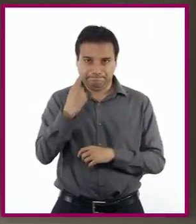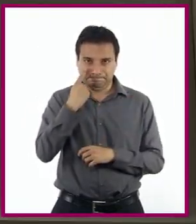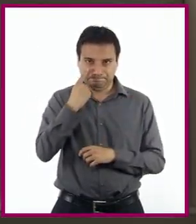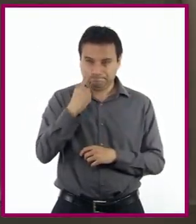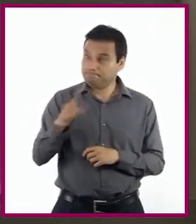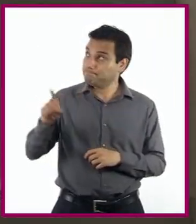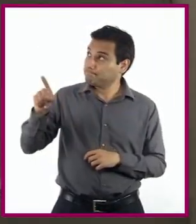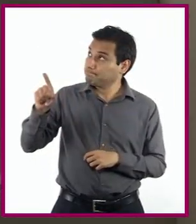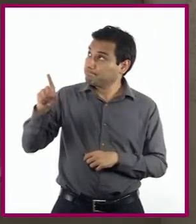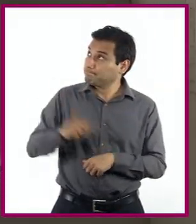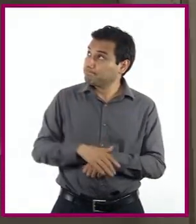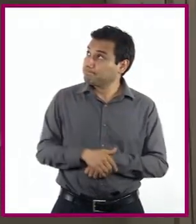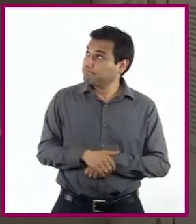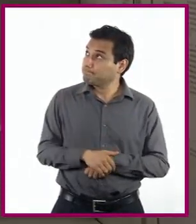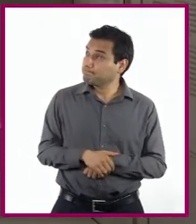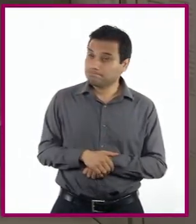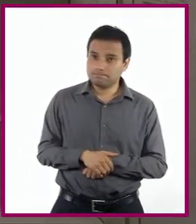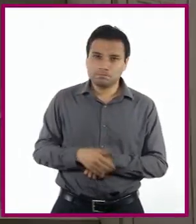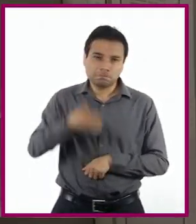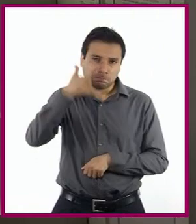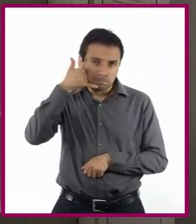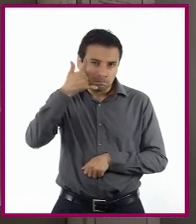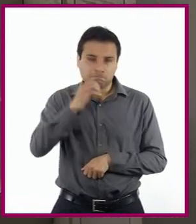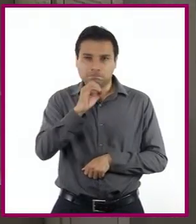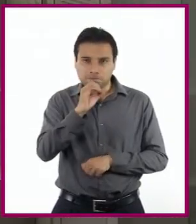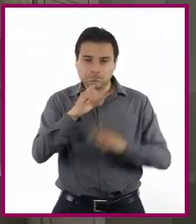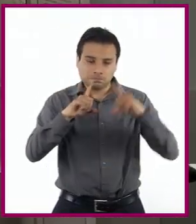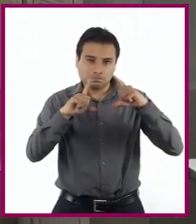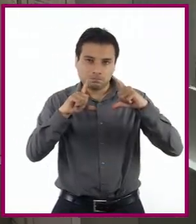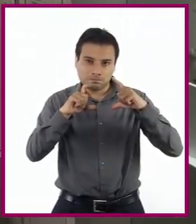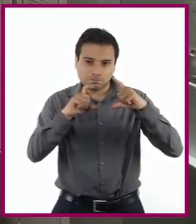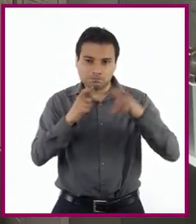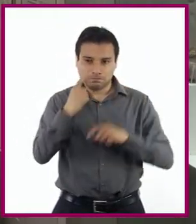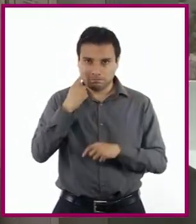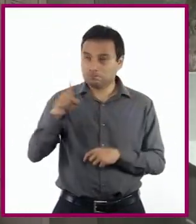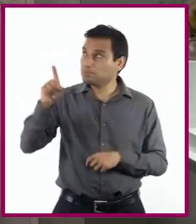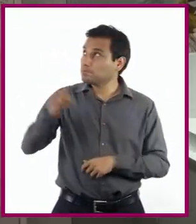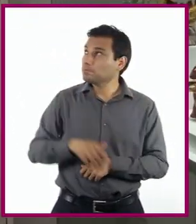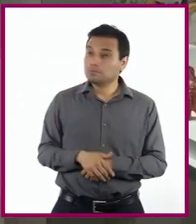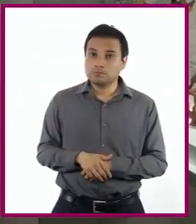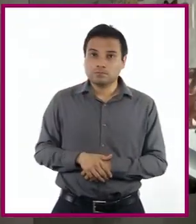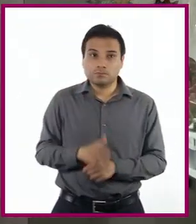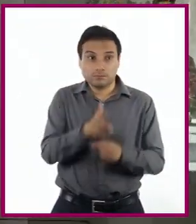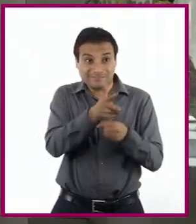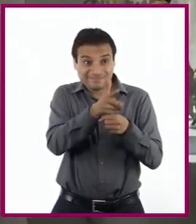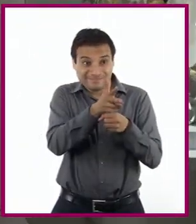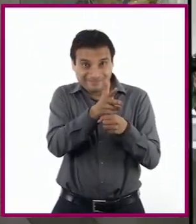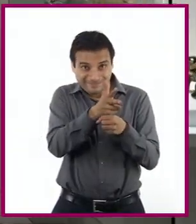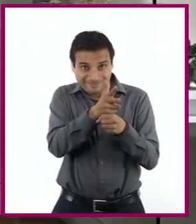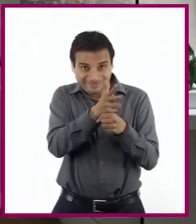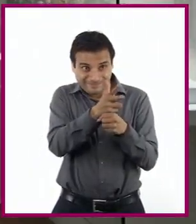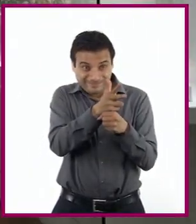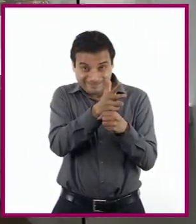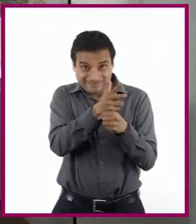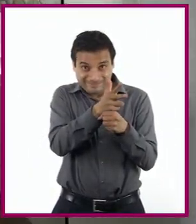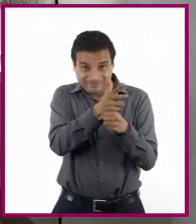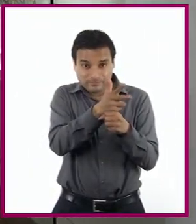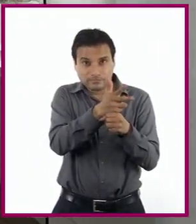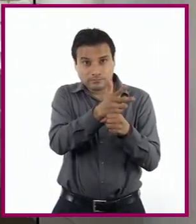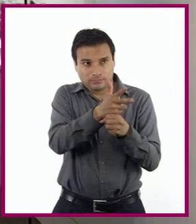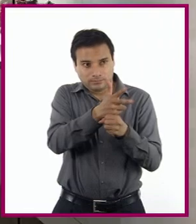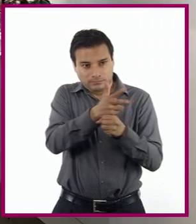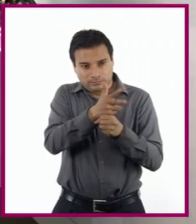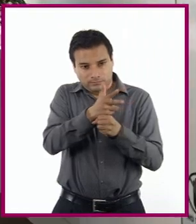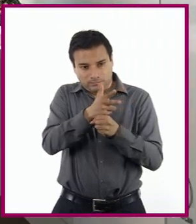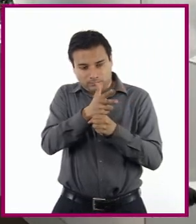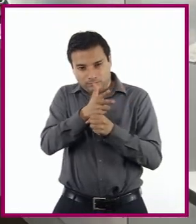Nuestro teléfono O nuestra cámara Sobre un carrito Sobre una patineta Sobre nuestra bicicleta Y